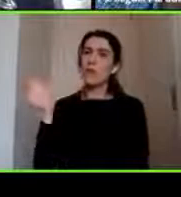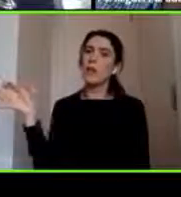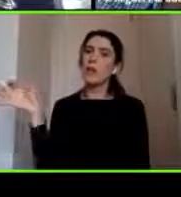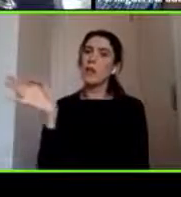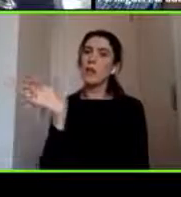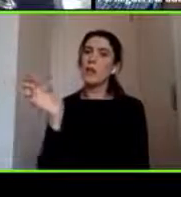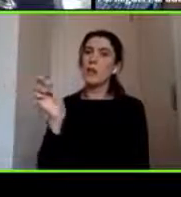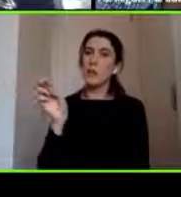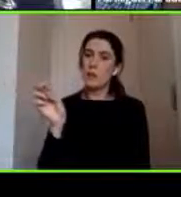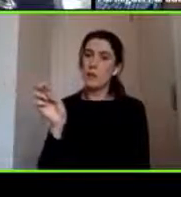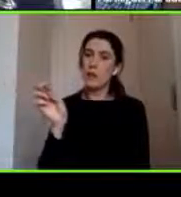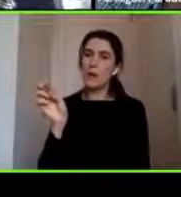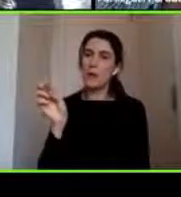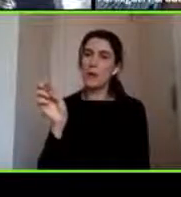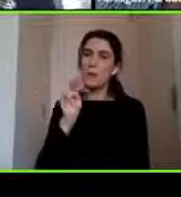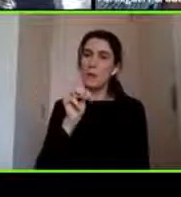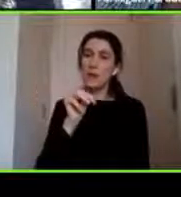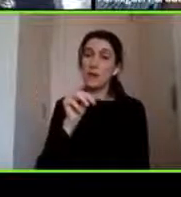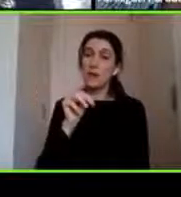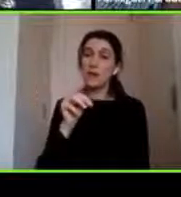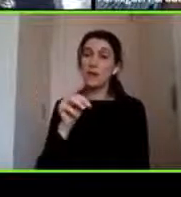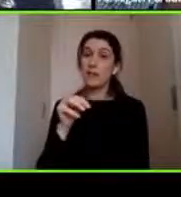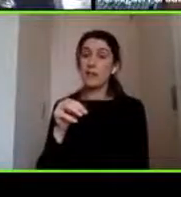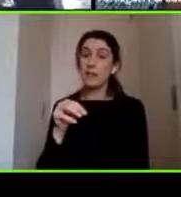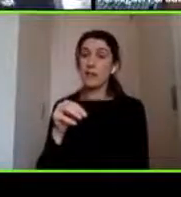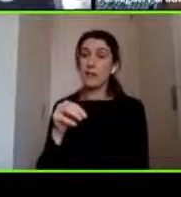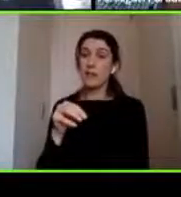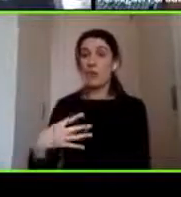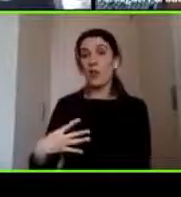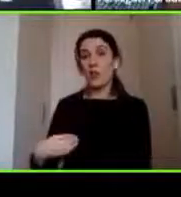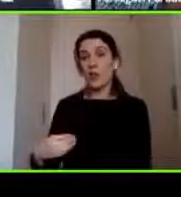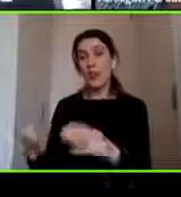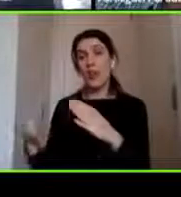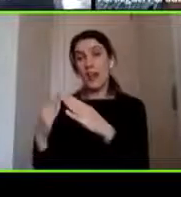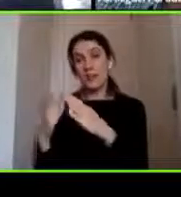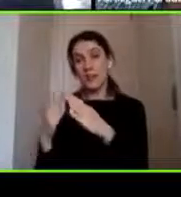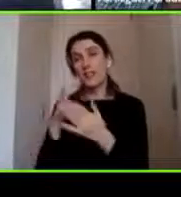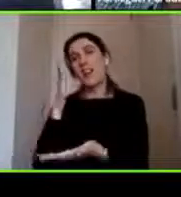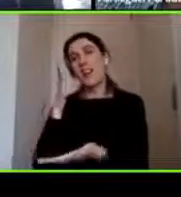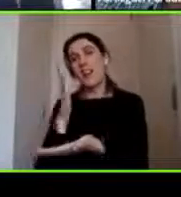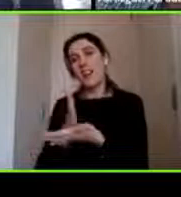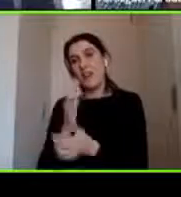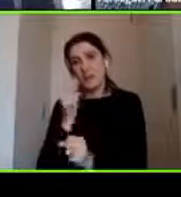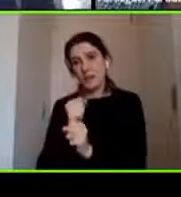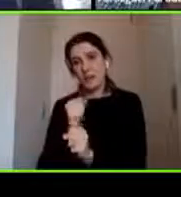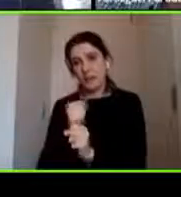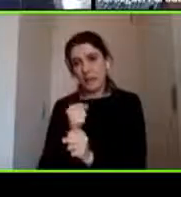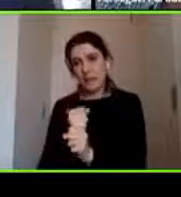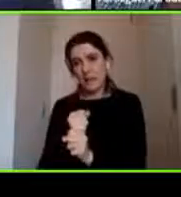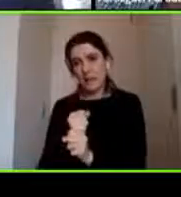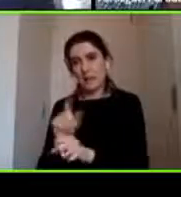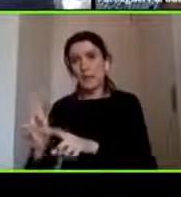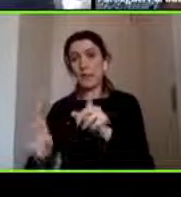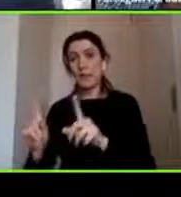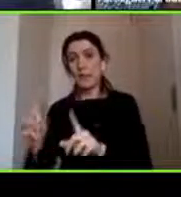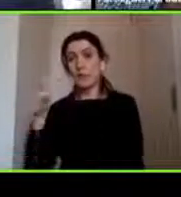en la casa y que muchas veces tienen que trabajar y que obviamente a veces los niños quedan como medio